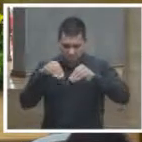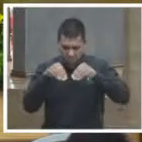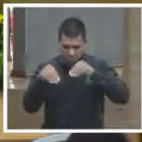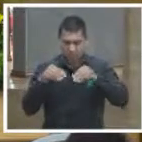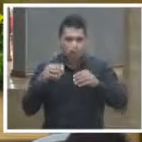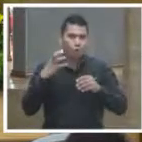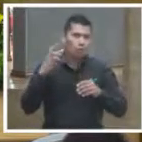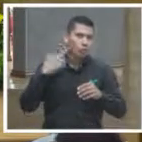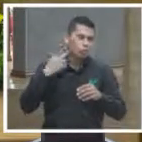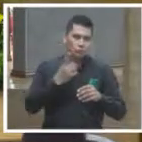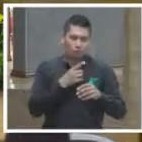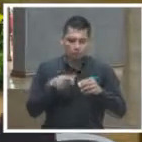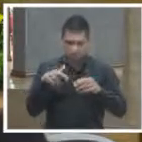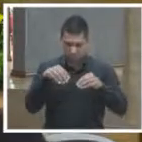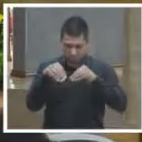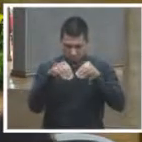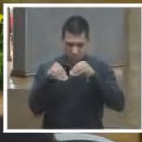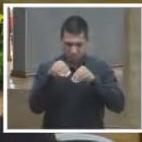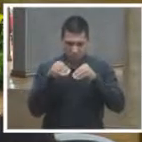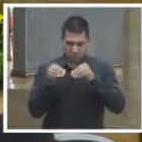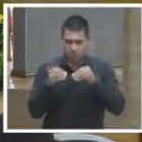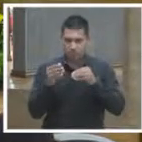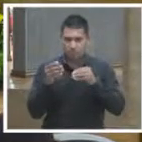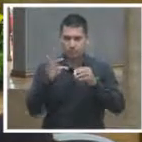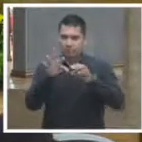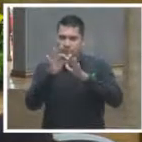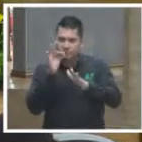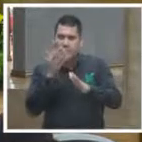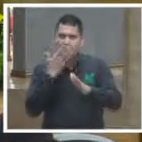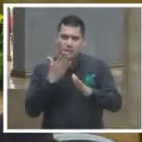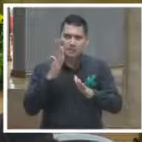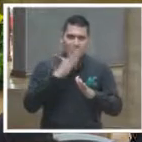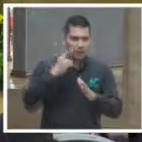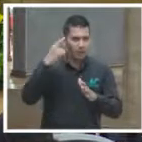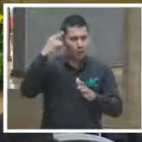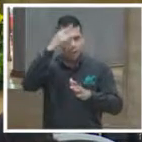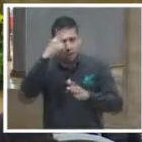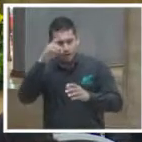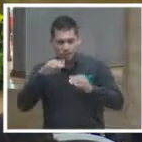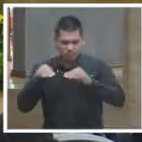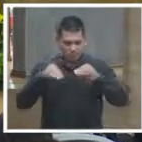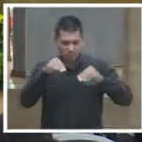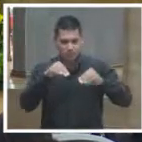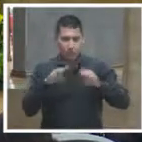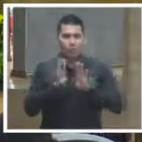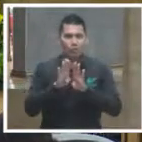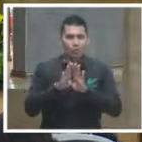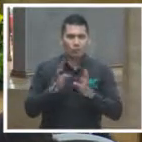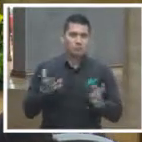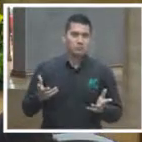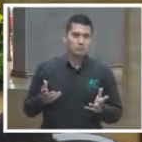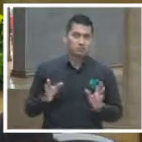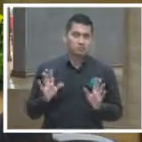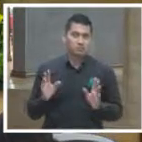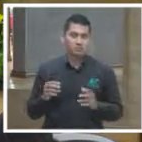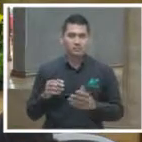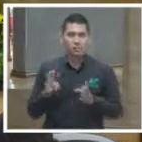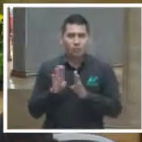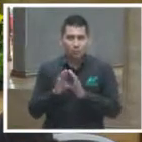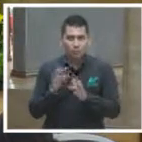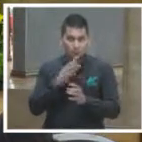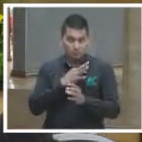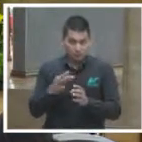que muchas veces escapa de esta lógica ¿por qué? porque tiene una sensibilidad que es